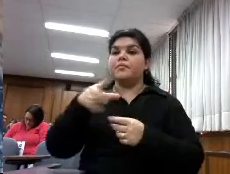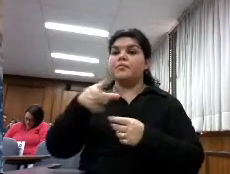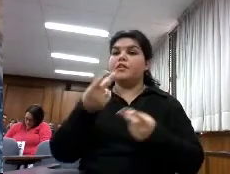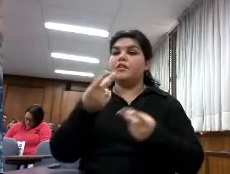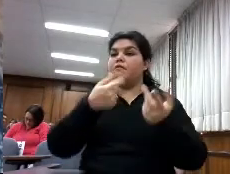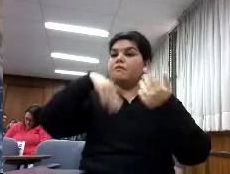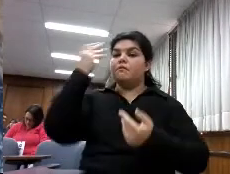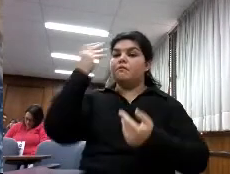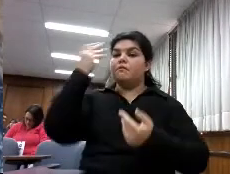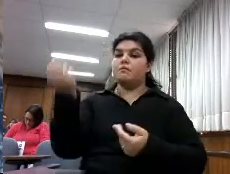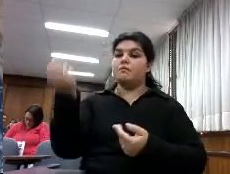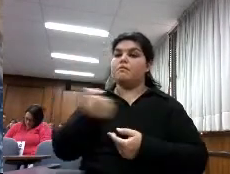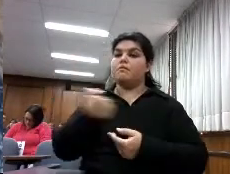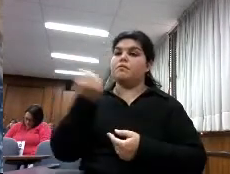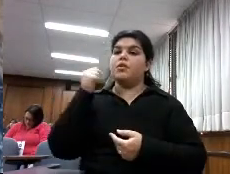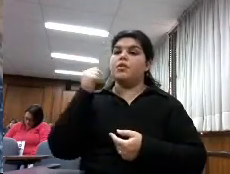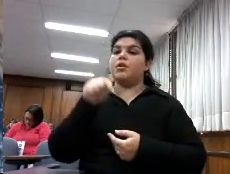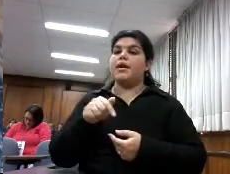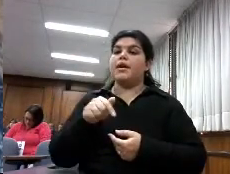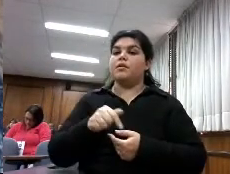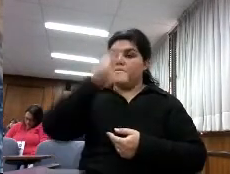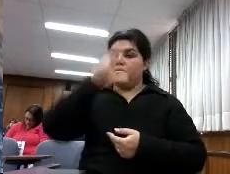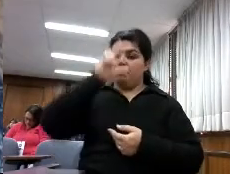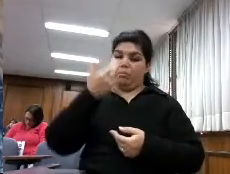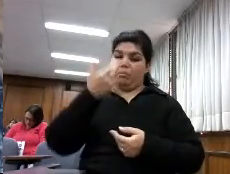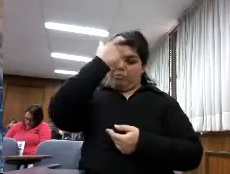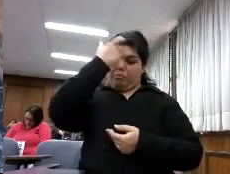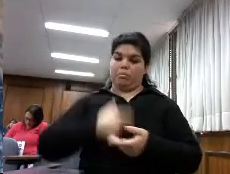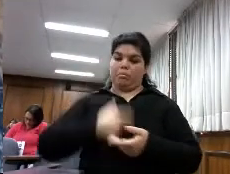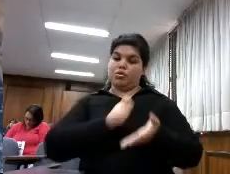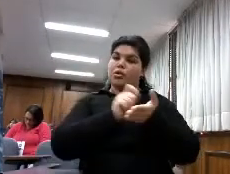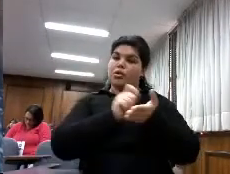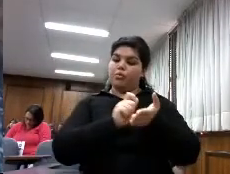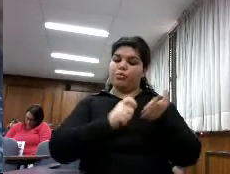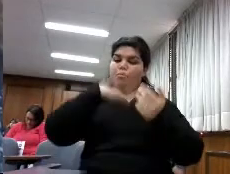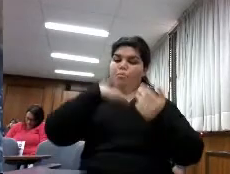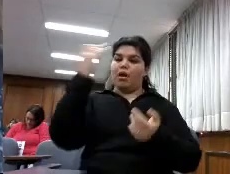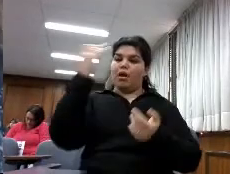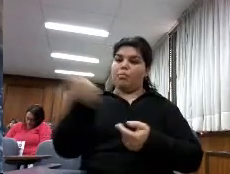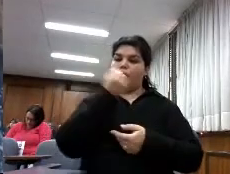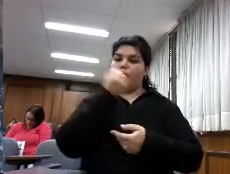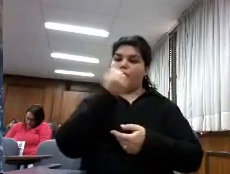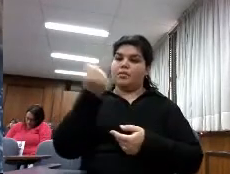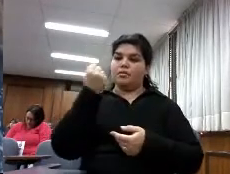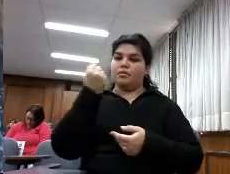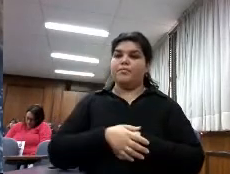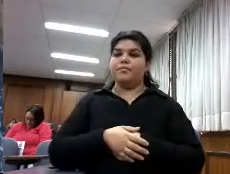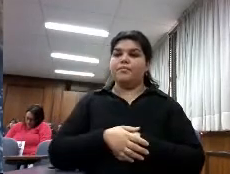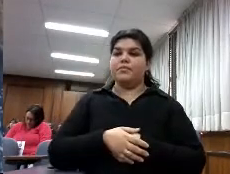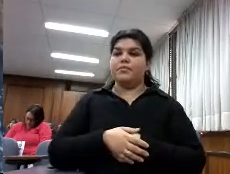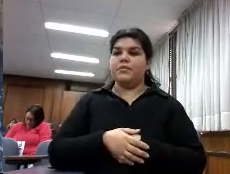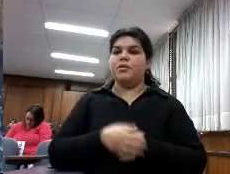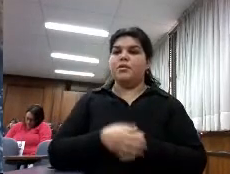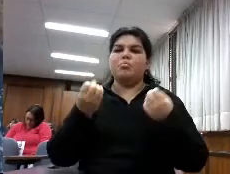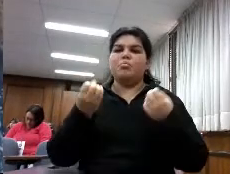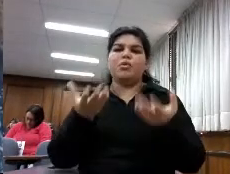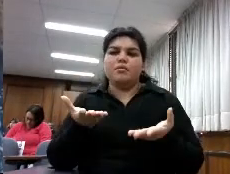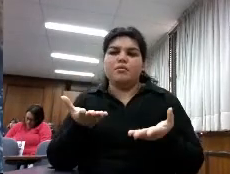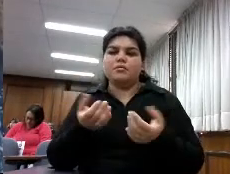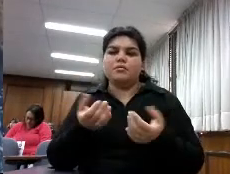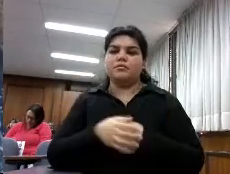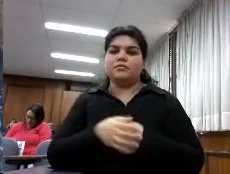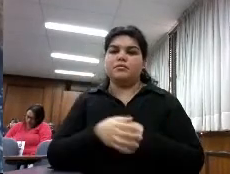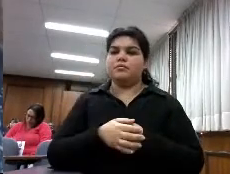que promocionar a sus propios autores porque esto cada vez es más importante en qué sentido es más